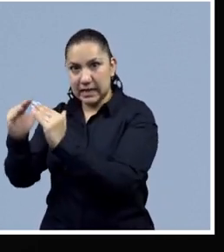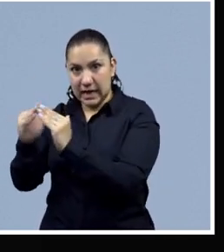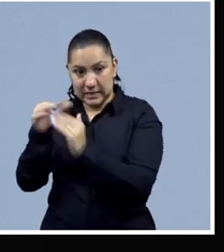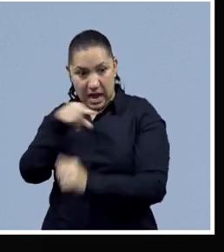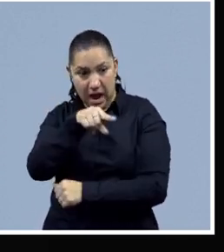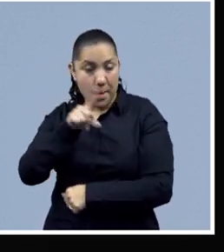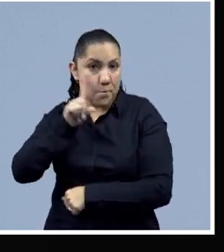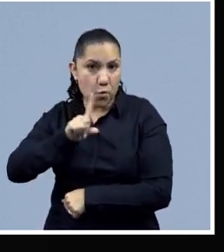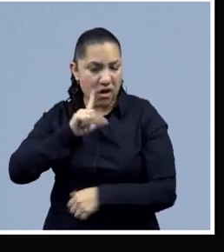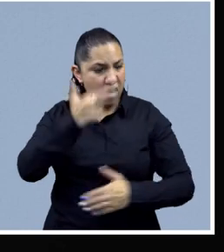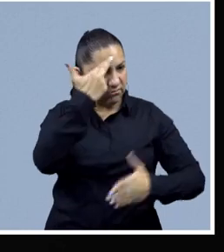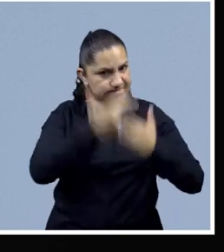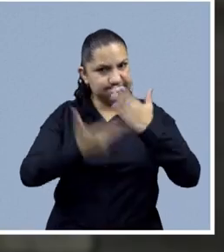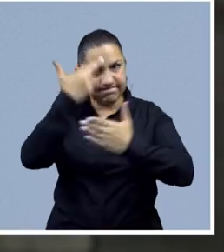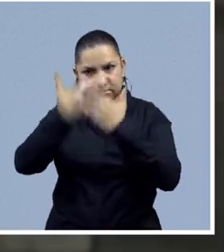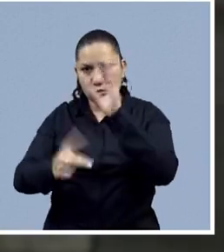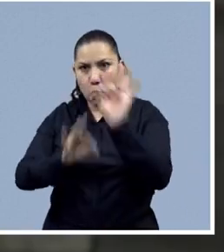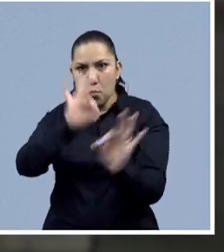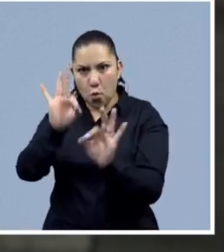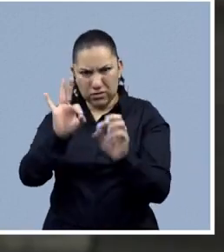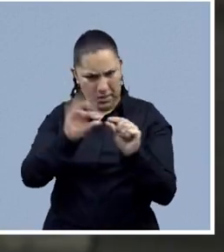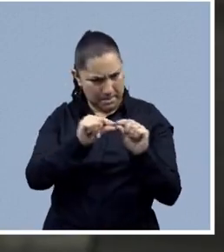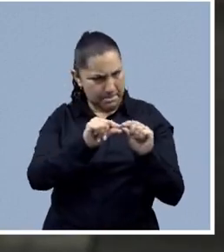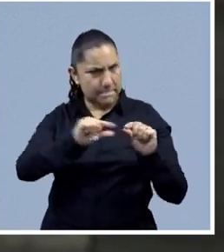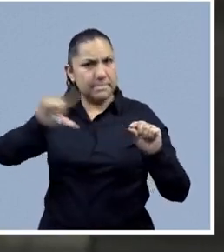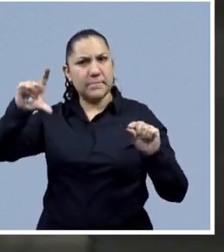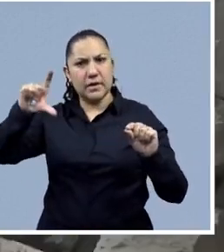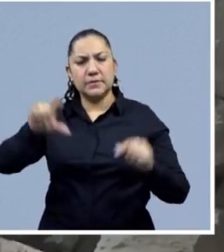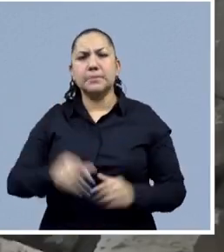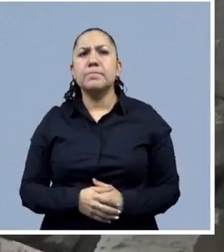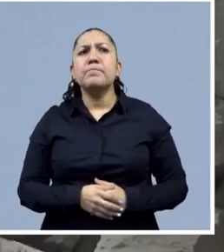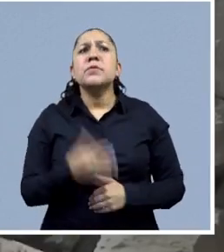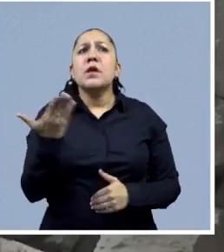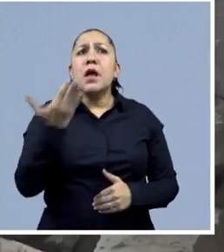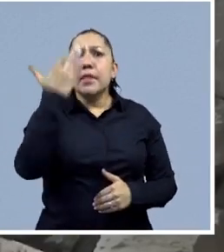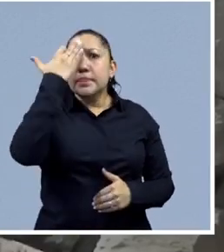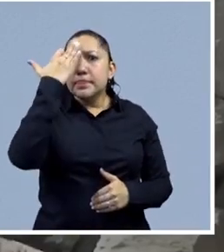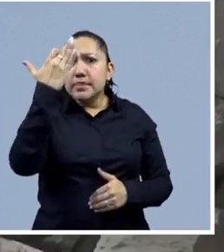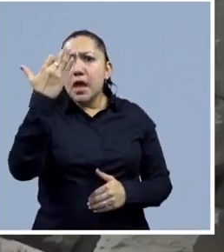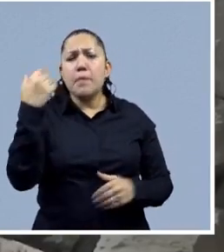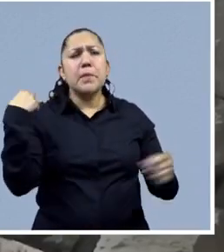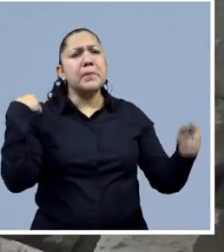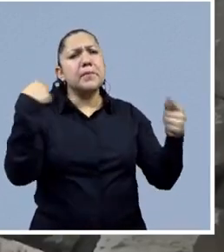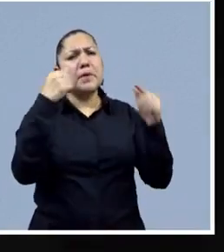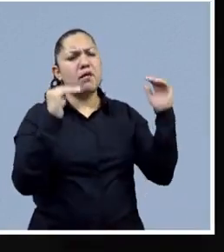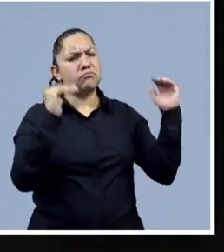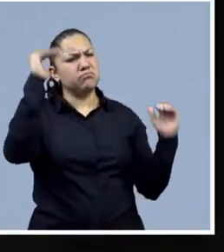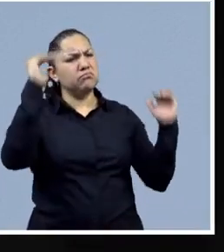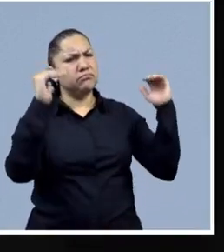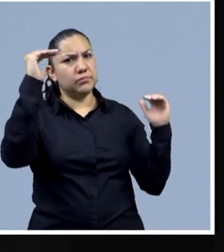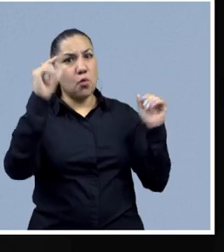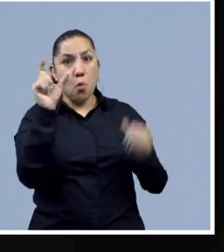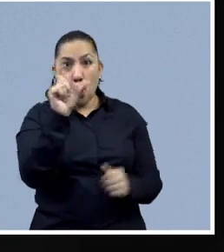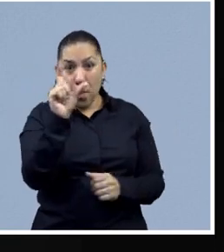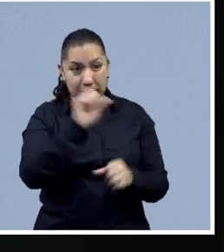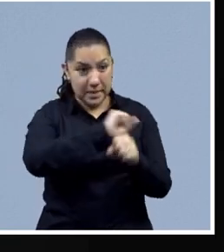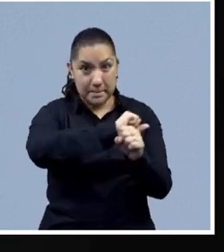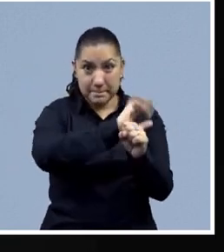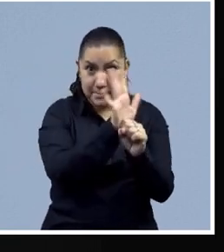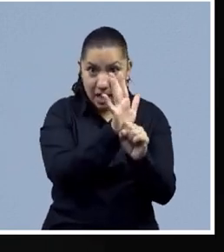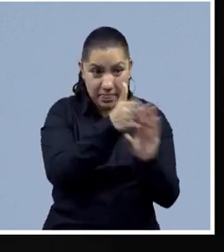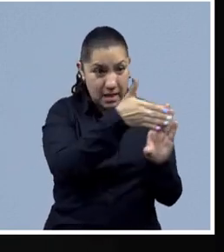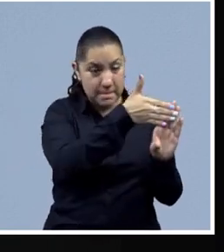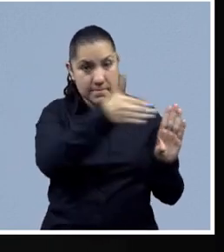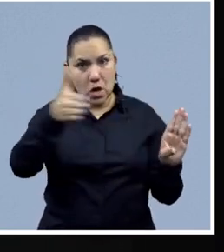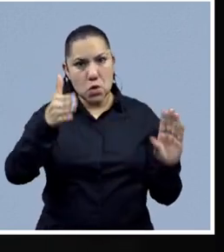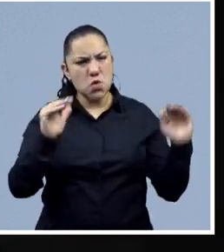Parte de la responsabilidad de esta acentuación de las diferencias de género durante la pandemia es